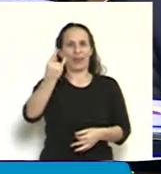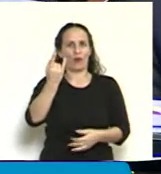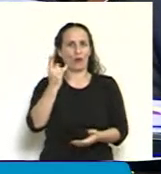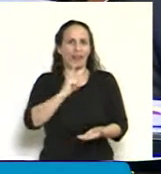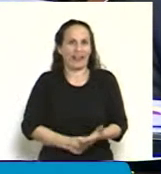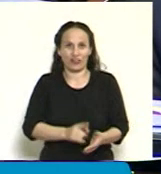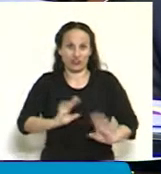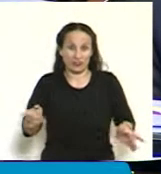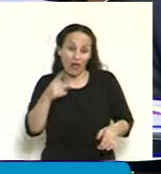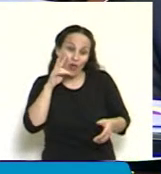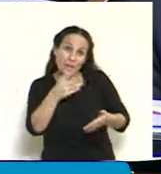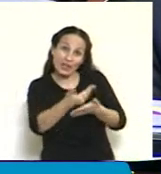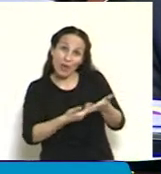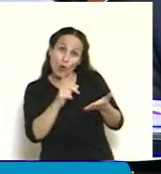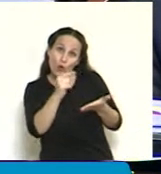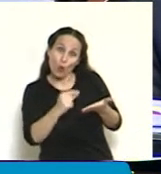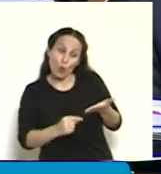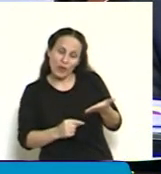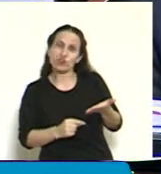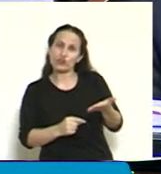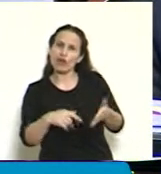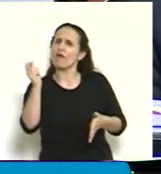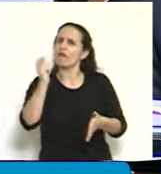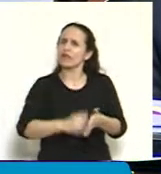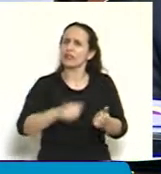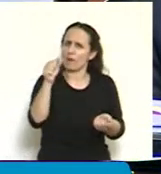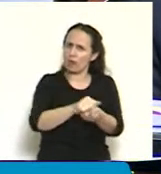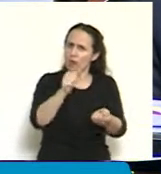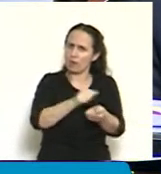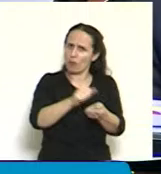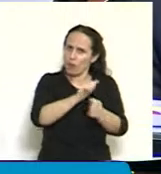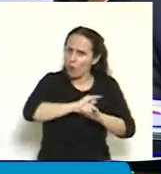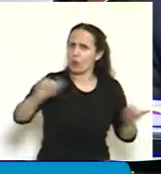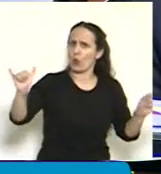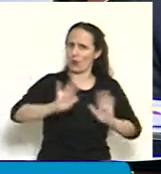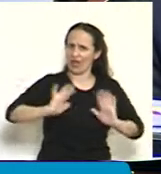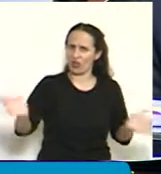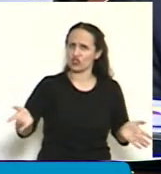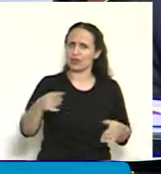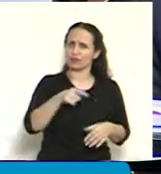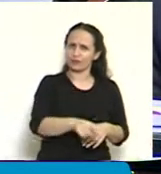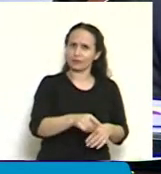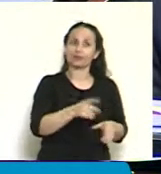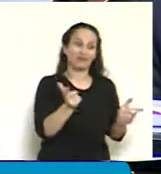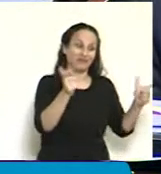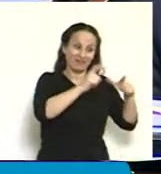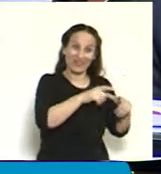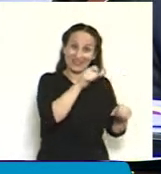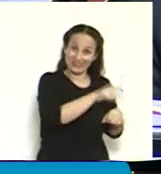ver los números. Fue firmado y publicado, además de la Cámara de Origen,